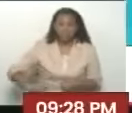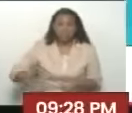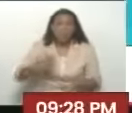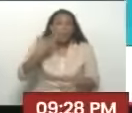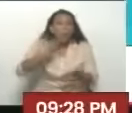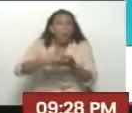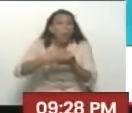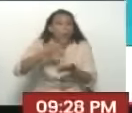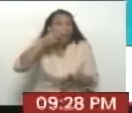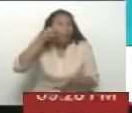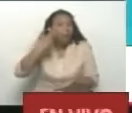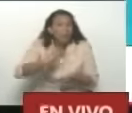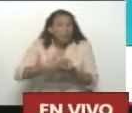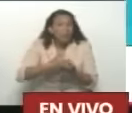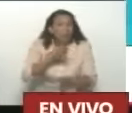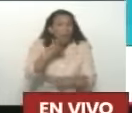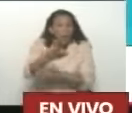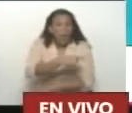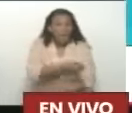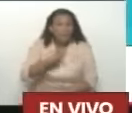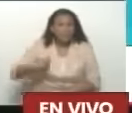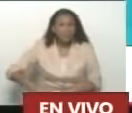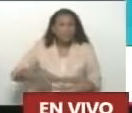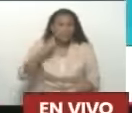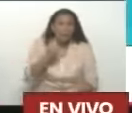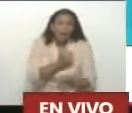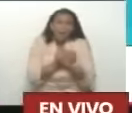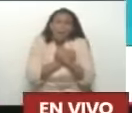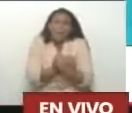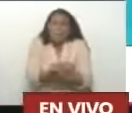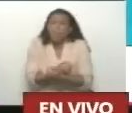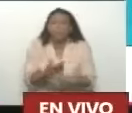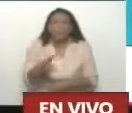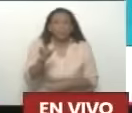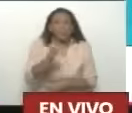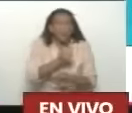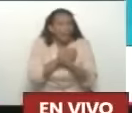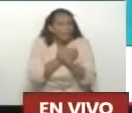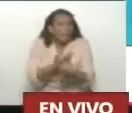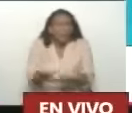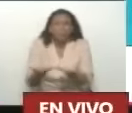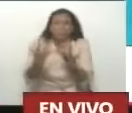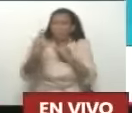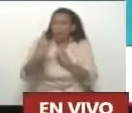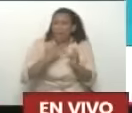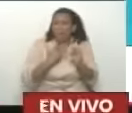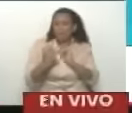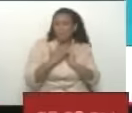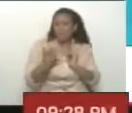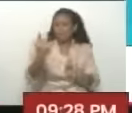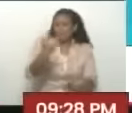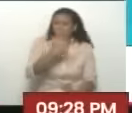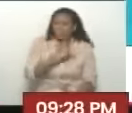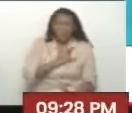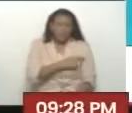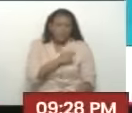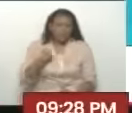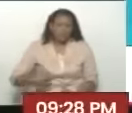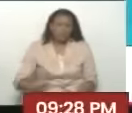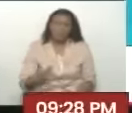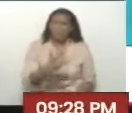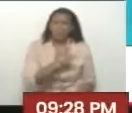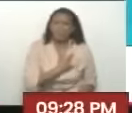donde íbamos a China, en Changái, amor, Chandong, amor, Chenchen, amor, Beijing,